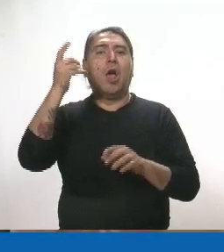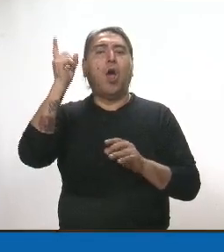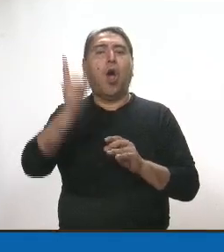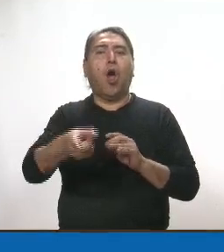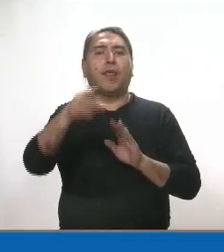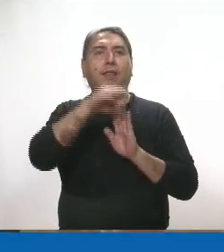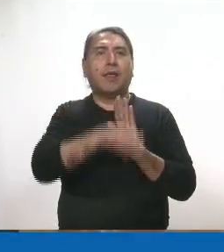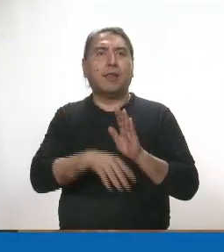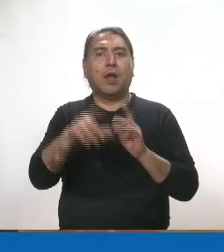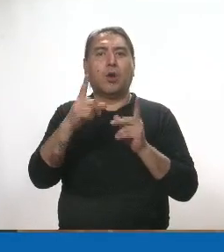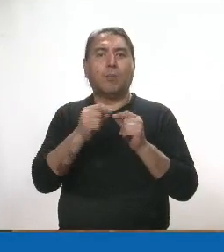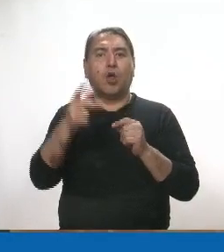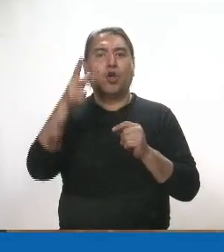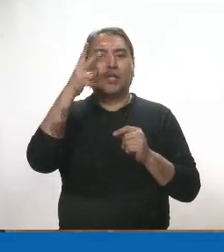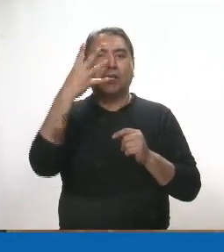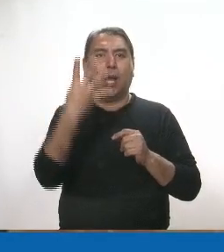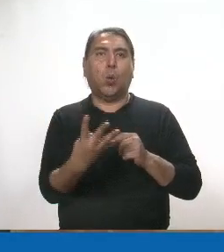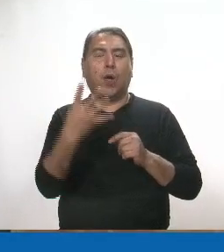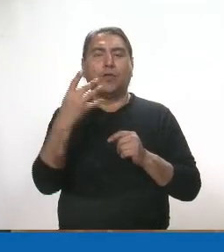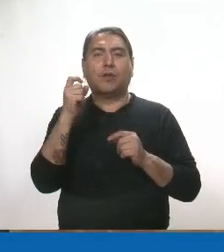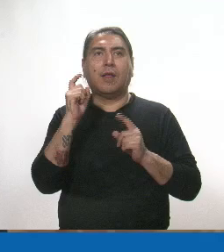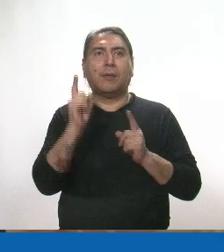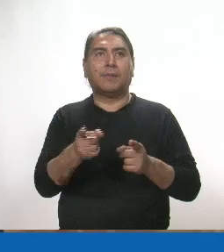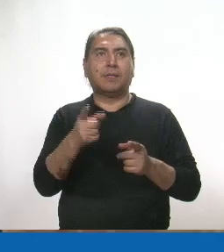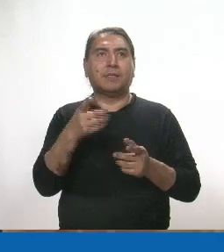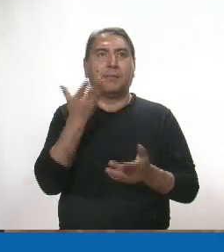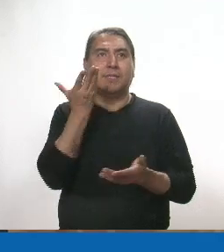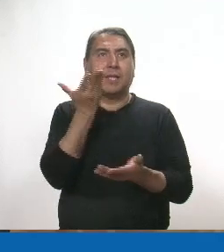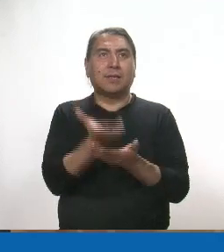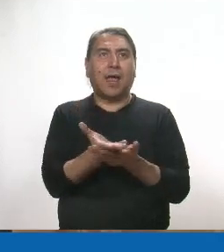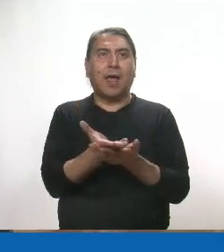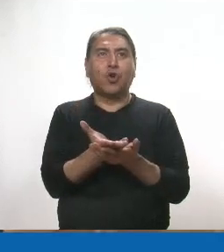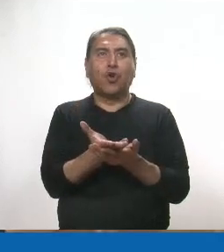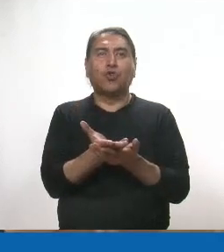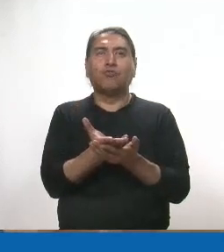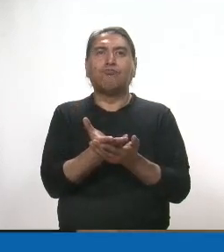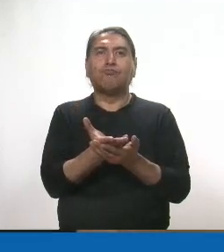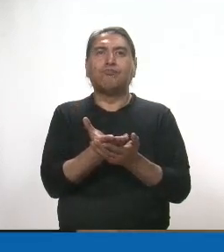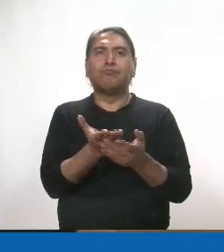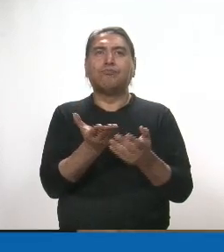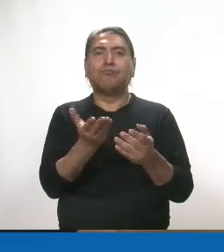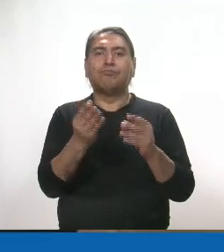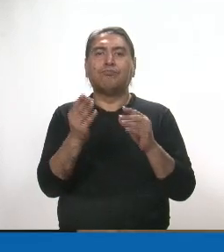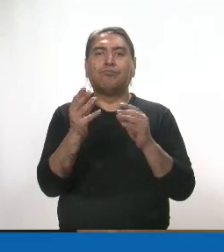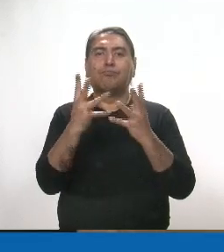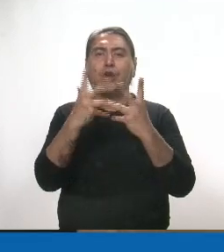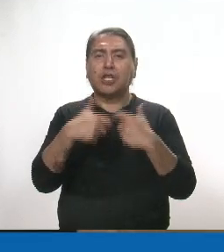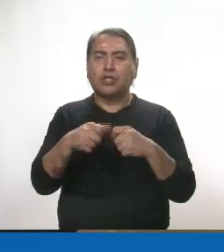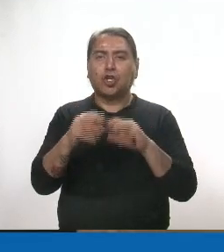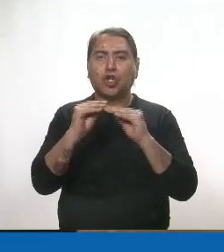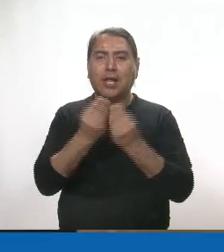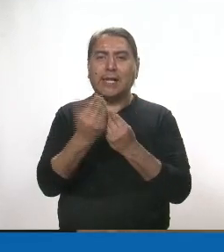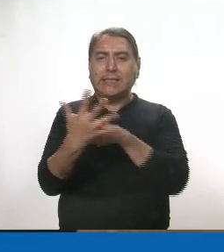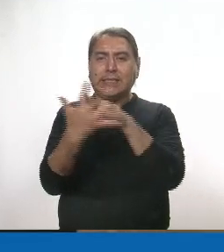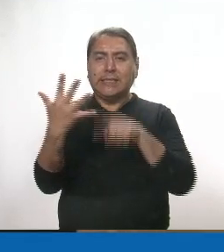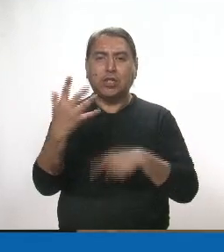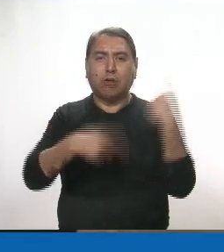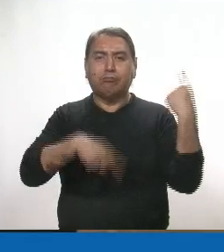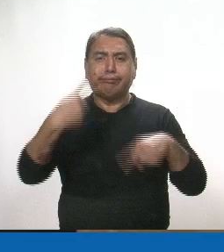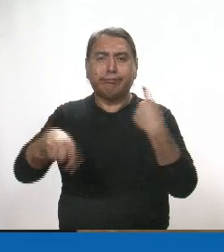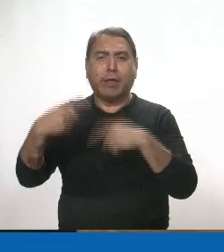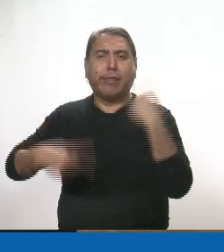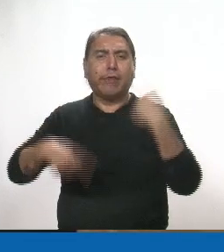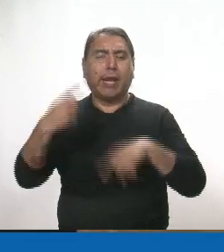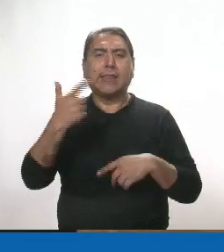84, en la cual se presentaron 5 proyectos distintos de declaración de diferentes senadores